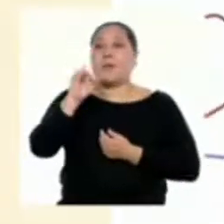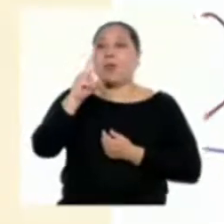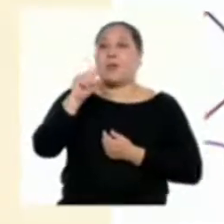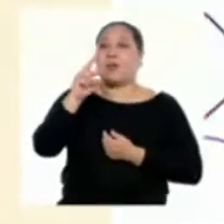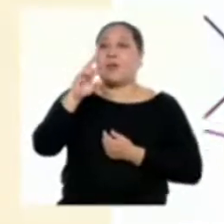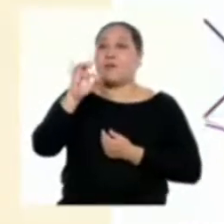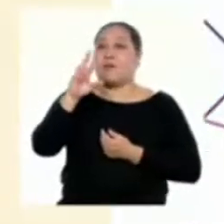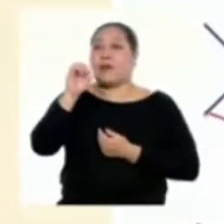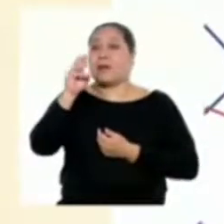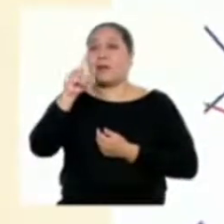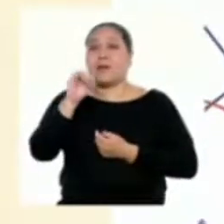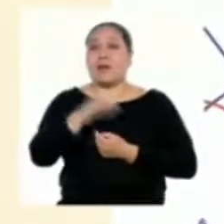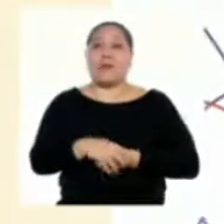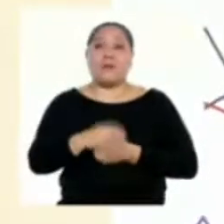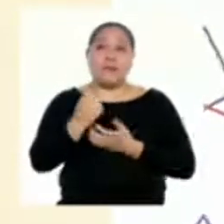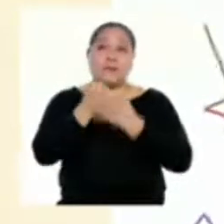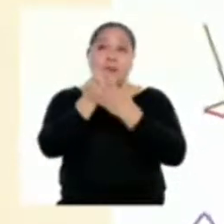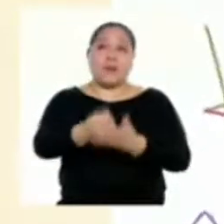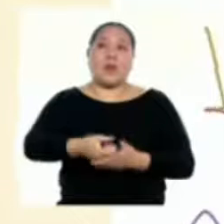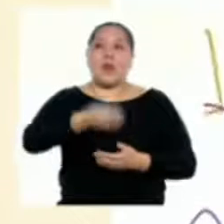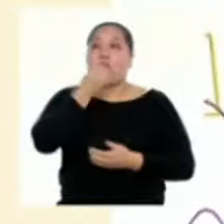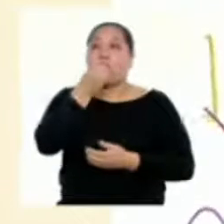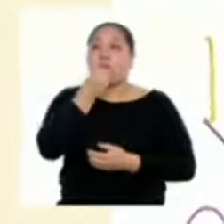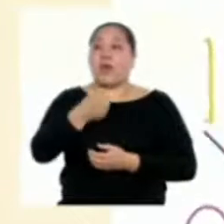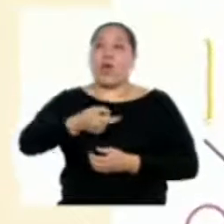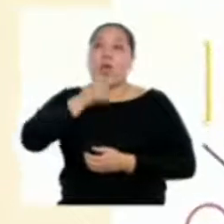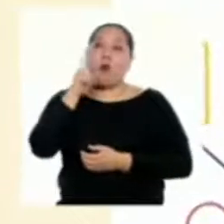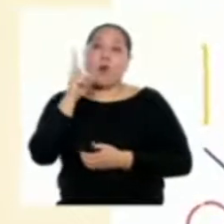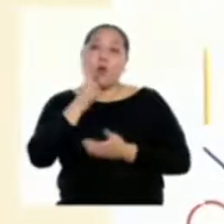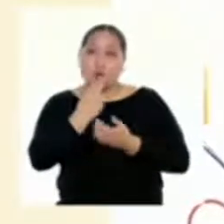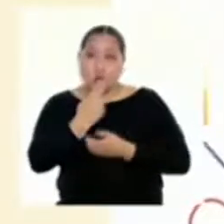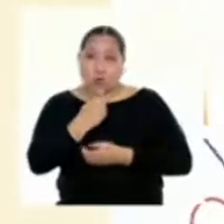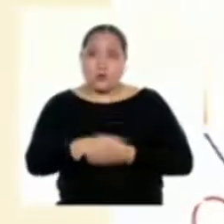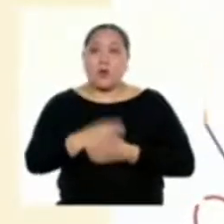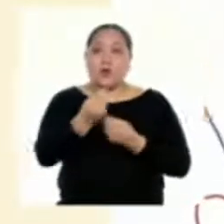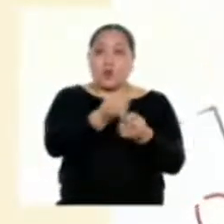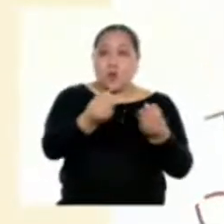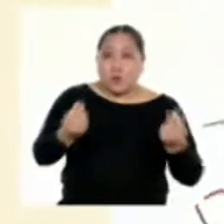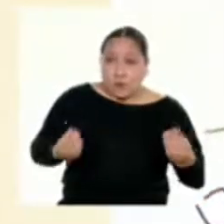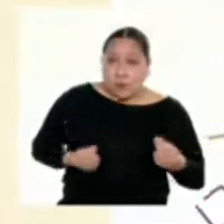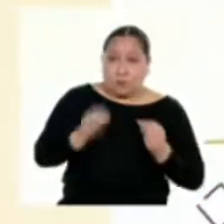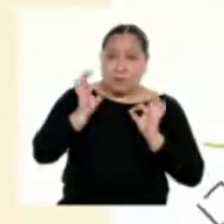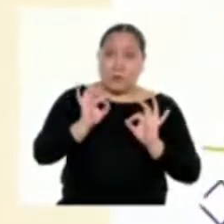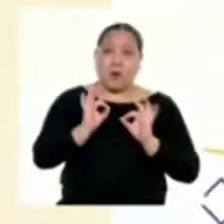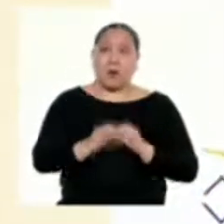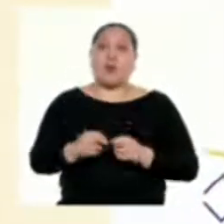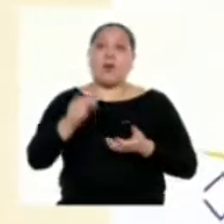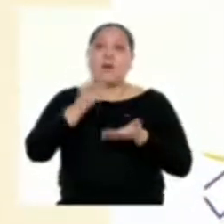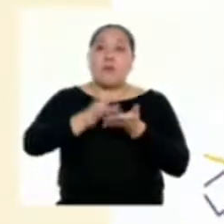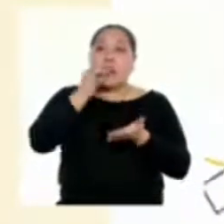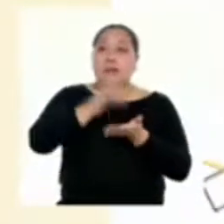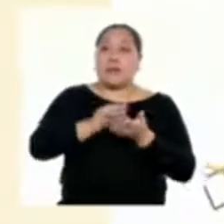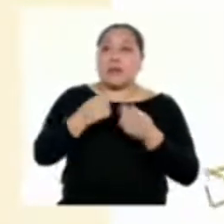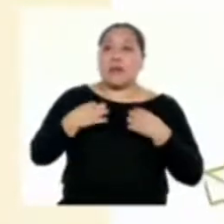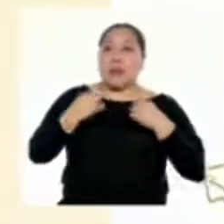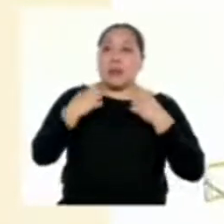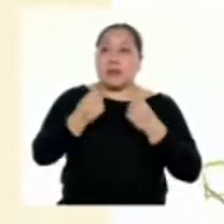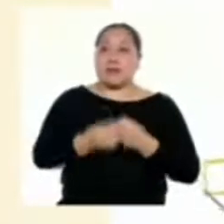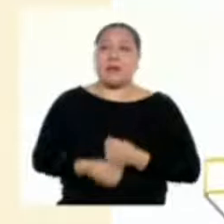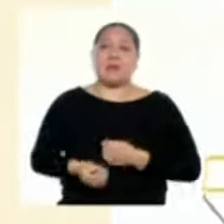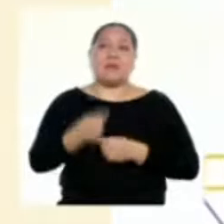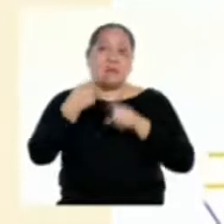aporte de alimentos, agua dulce, suelos fértiles, medicina, textiles, etc., nos permite diariamente comer,